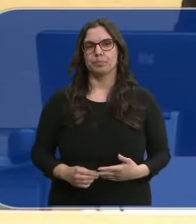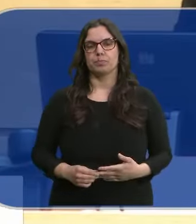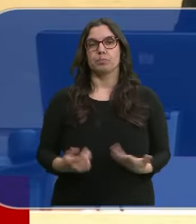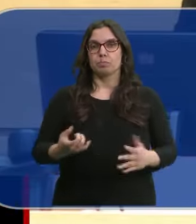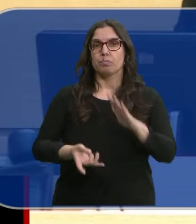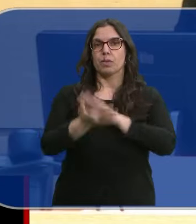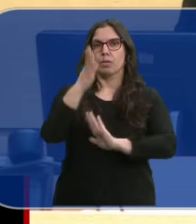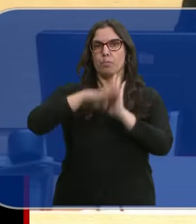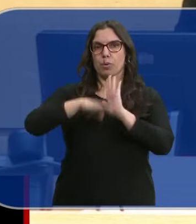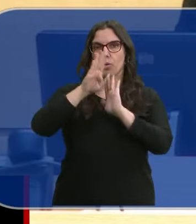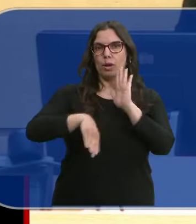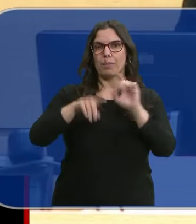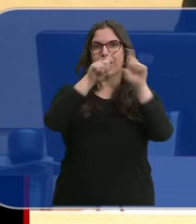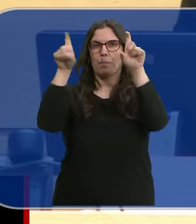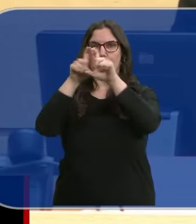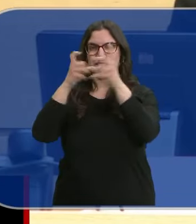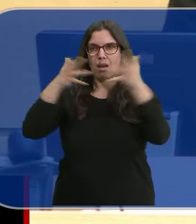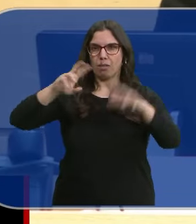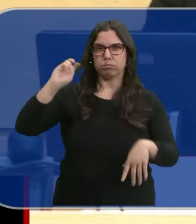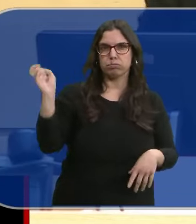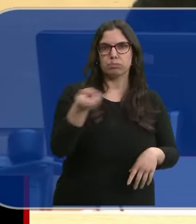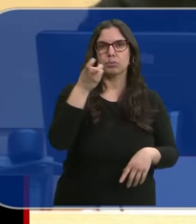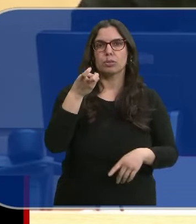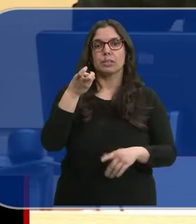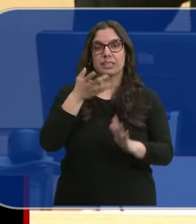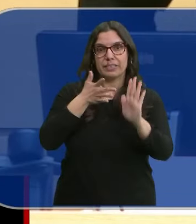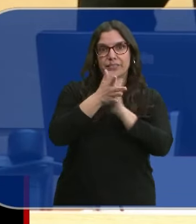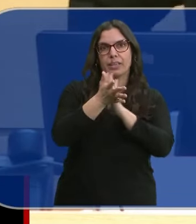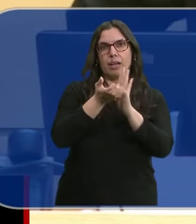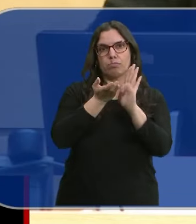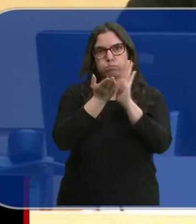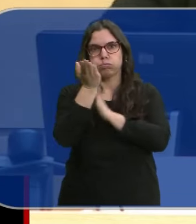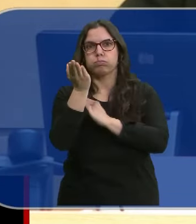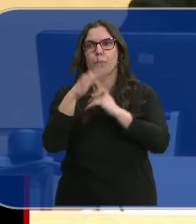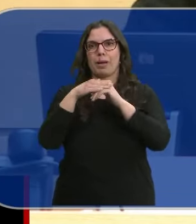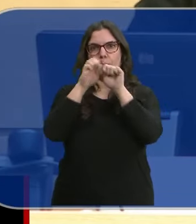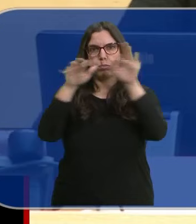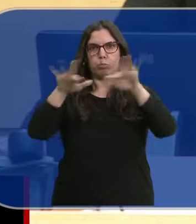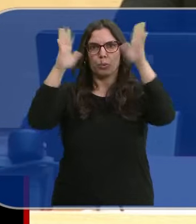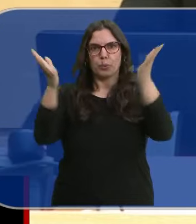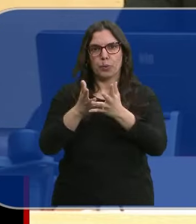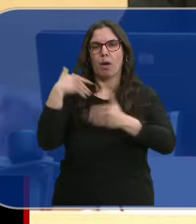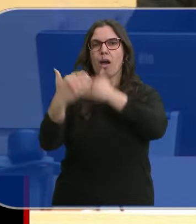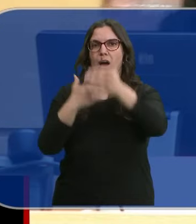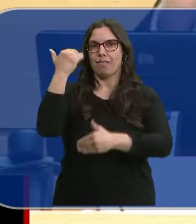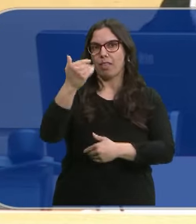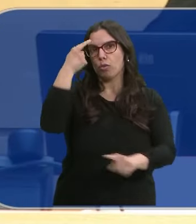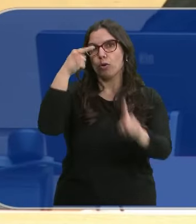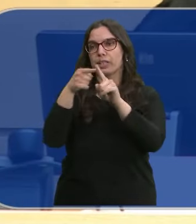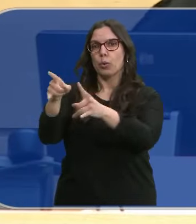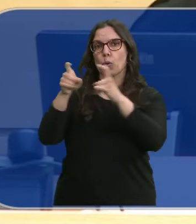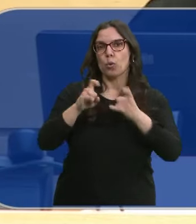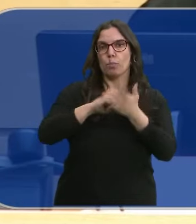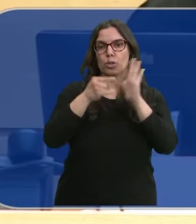Se pondrá en marcha un programa de multinacionales como vía que supone un grado de internacionalización más avanzado con el objetivo de captar proyectos de